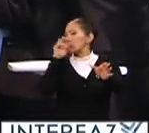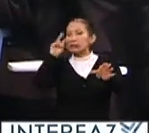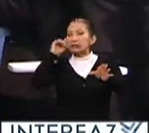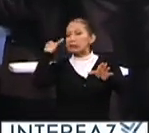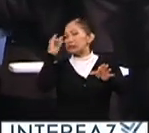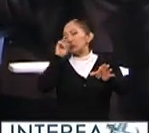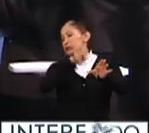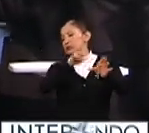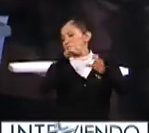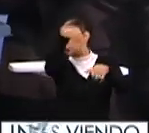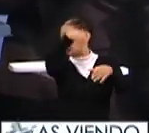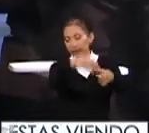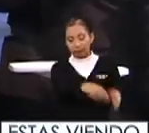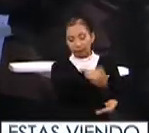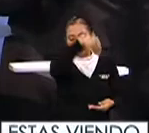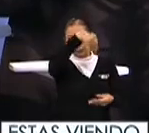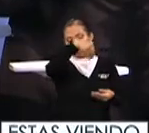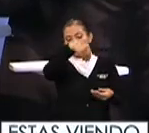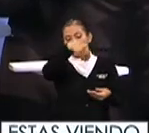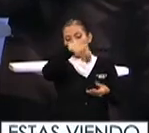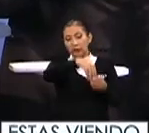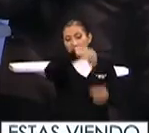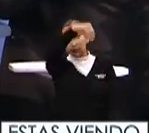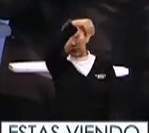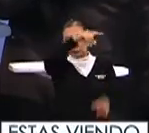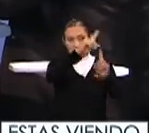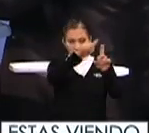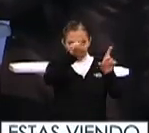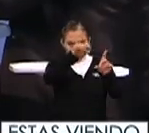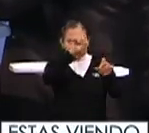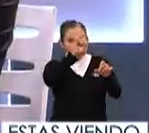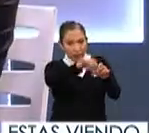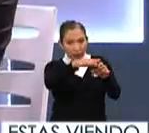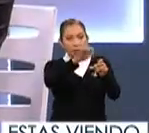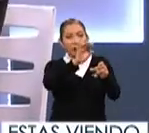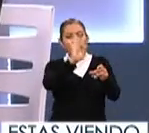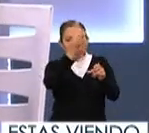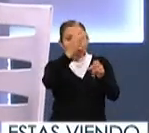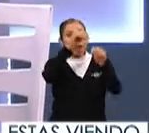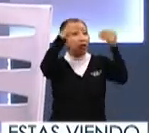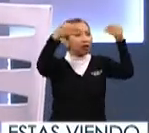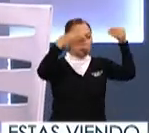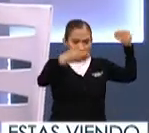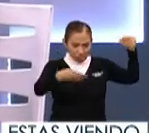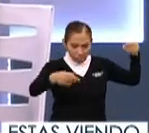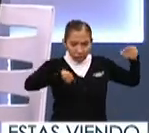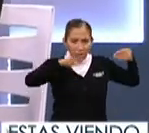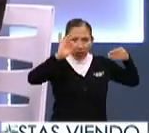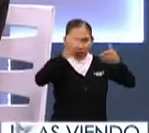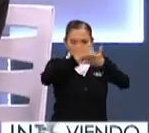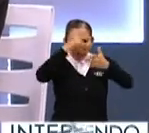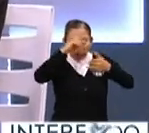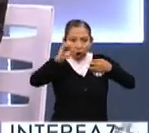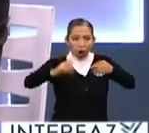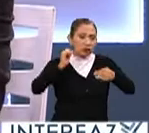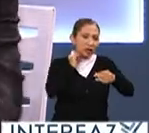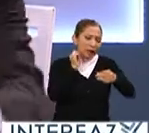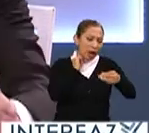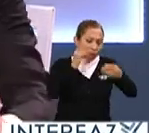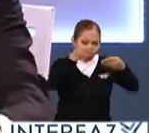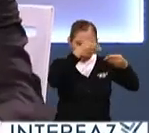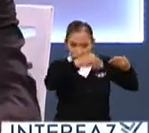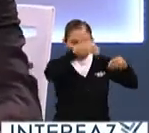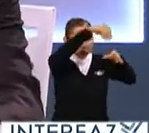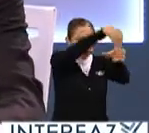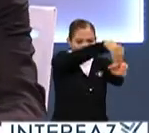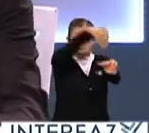voto por quién votó. Nada más verificar que el recuadro sí diga que es elección federal, elección de la Jefatura de Gobierno, o elección de Senaduría, se